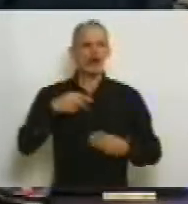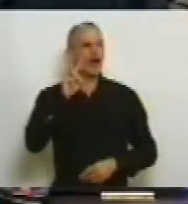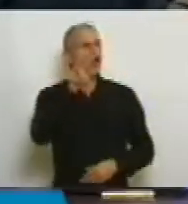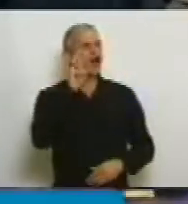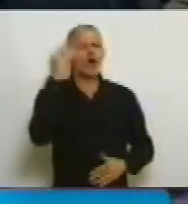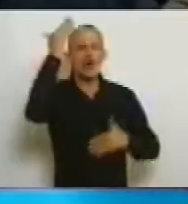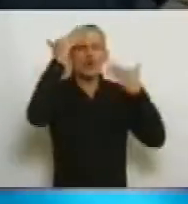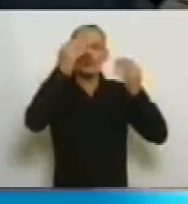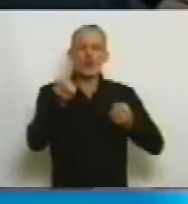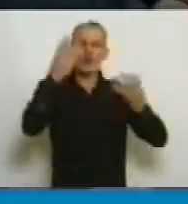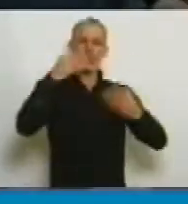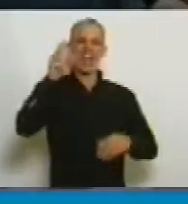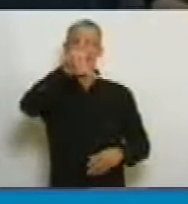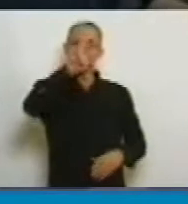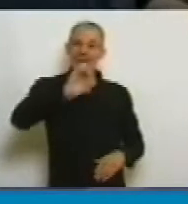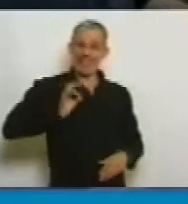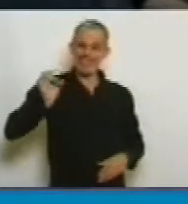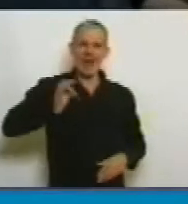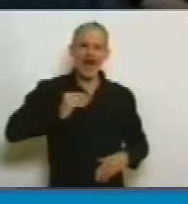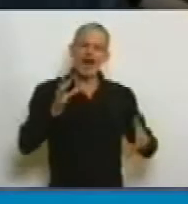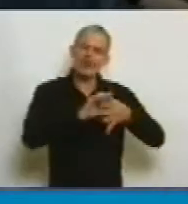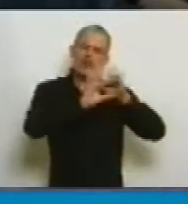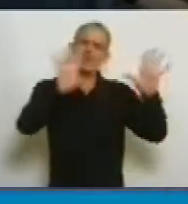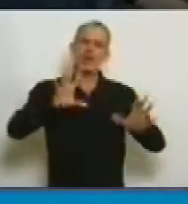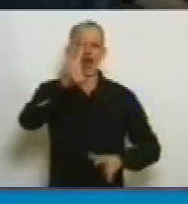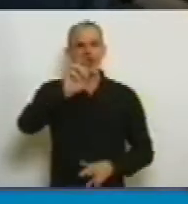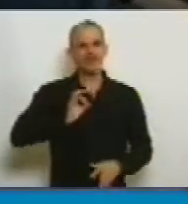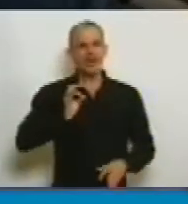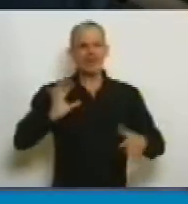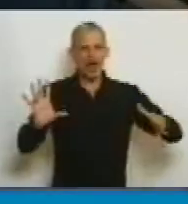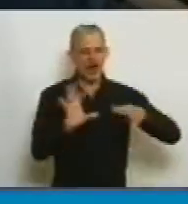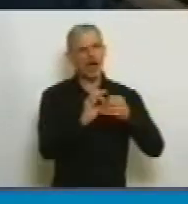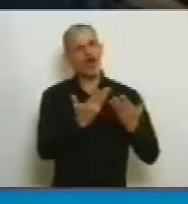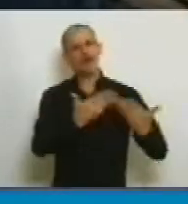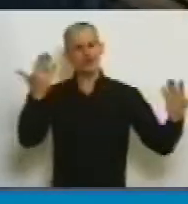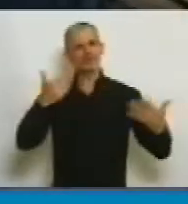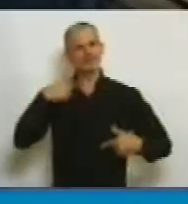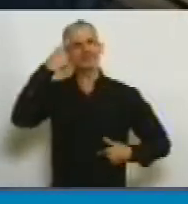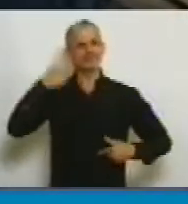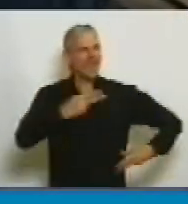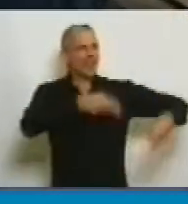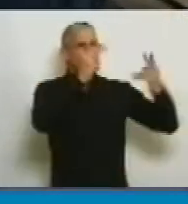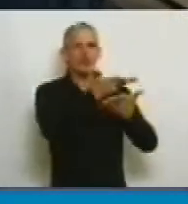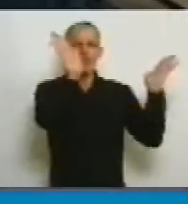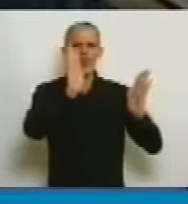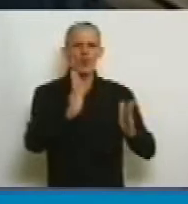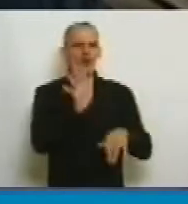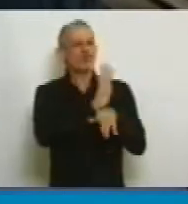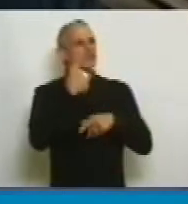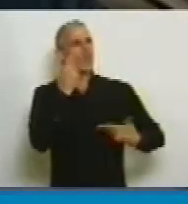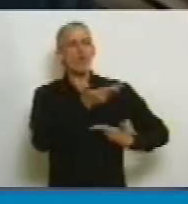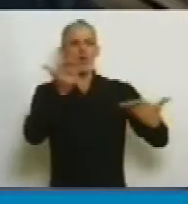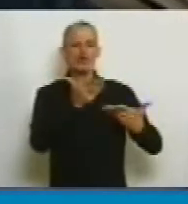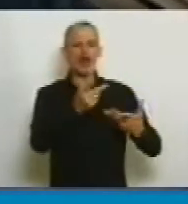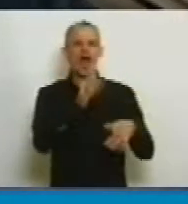sueños. Somos la generación de los 30 años de democracia y creíamos que los edificios públicos expresaban el